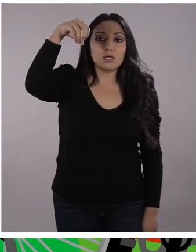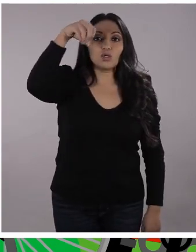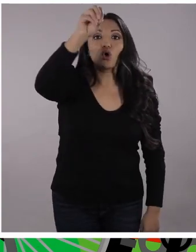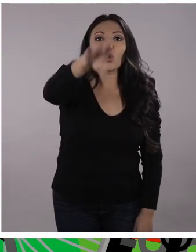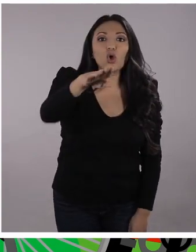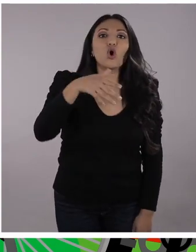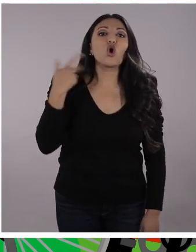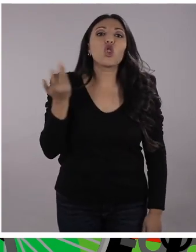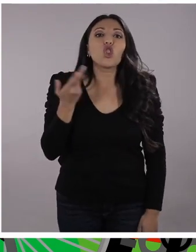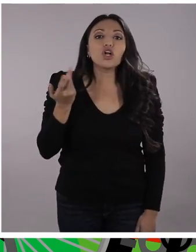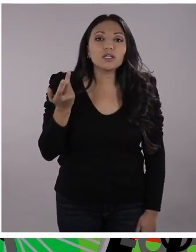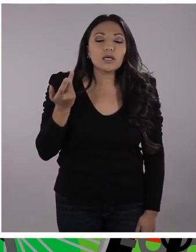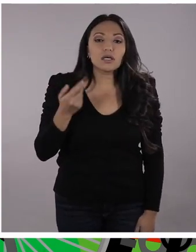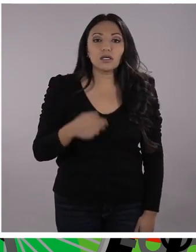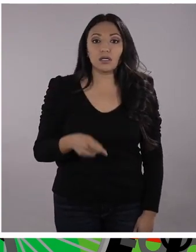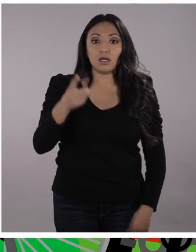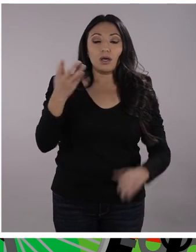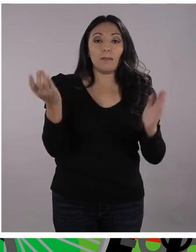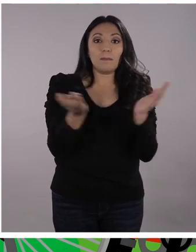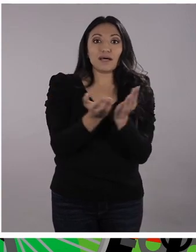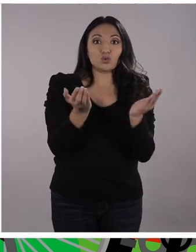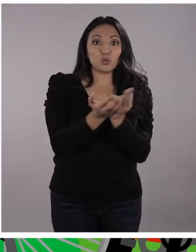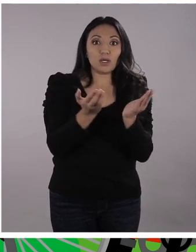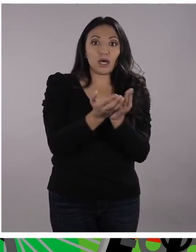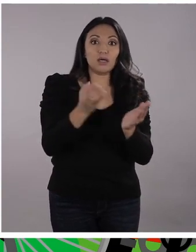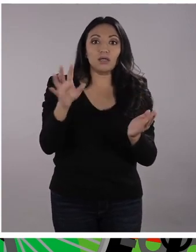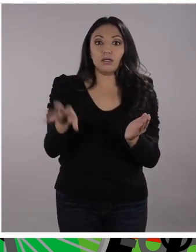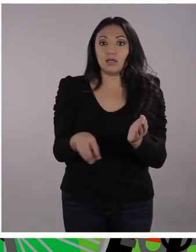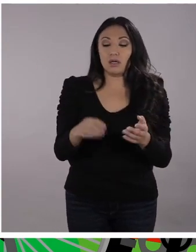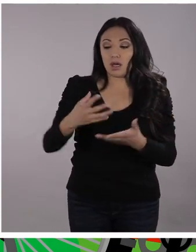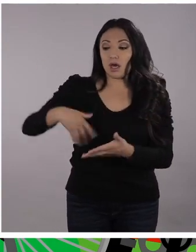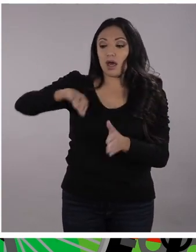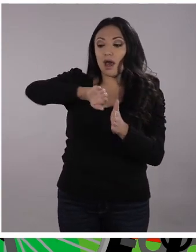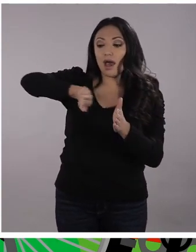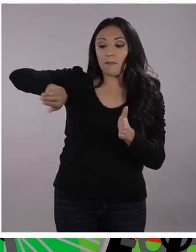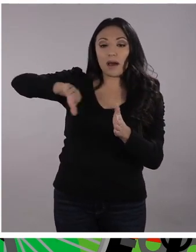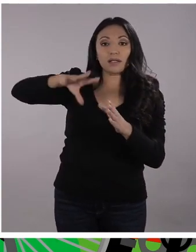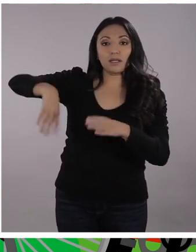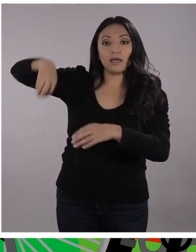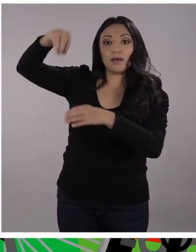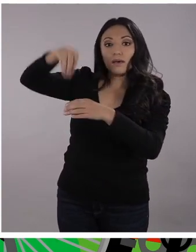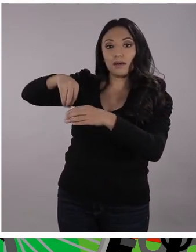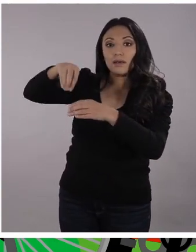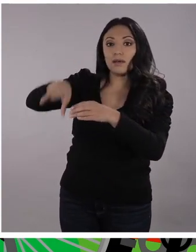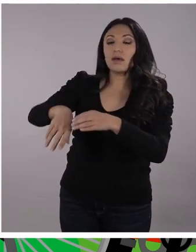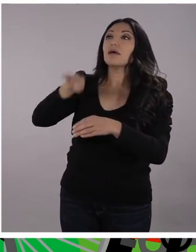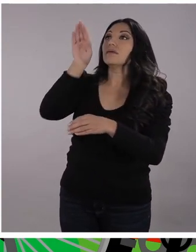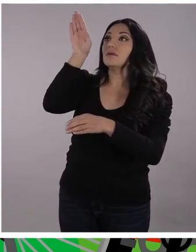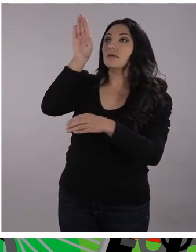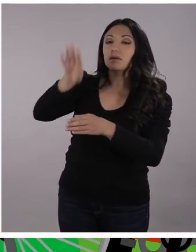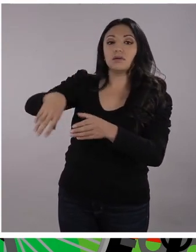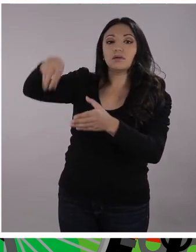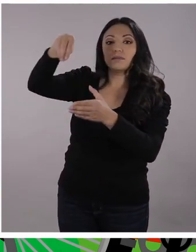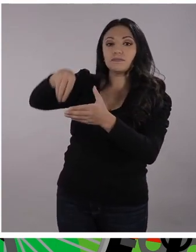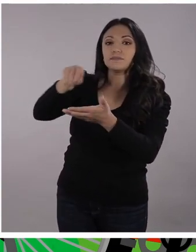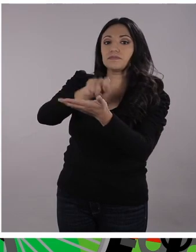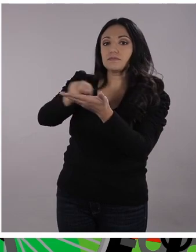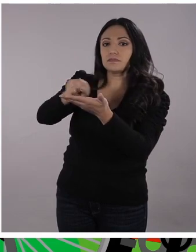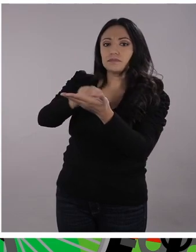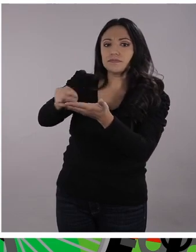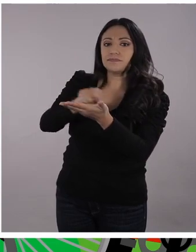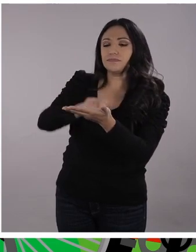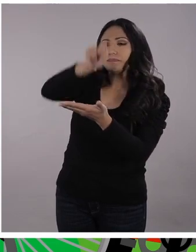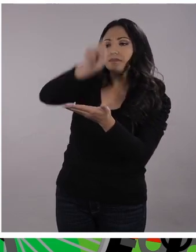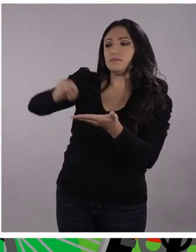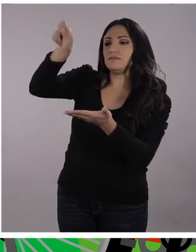entregar, por ejemplo, cuando vas a sacar la basura, puedes poner en una funda de color distinto y a la funda de basura ponerle, por ejemplo,